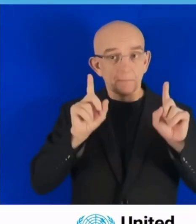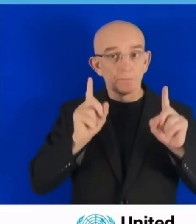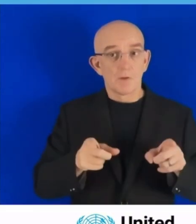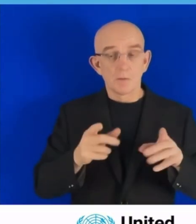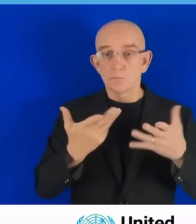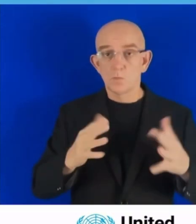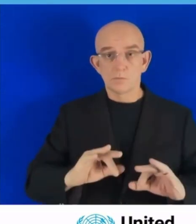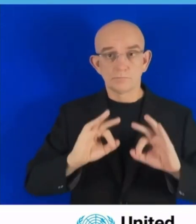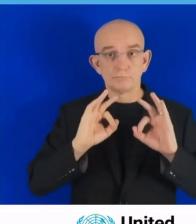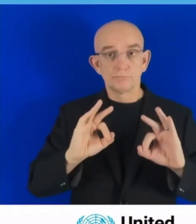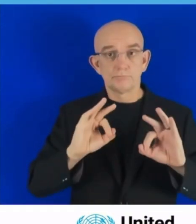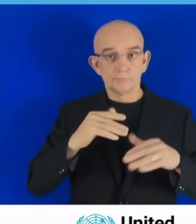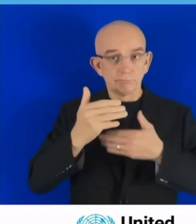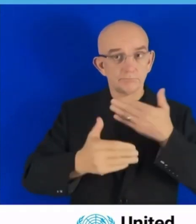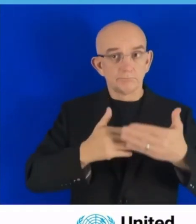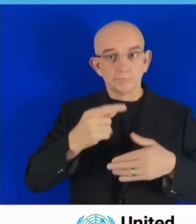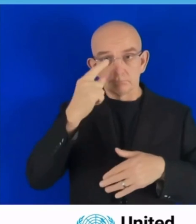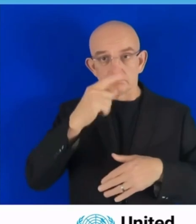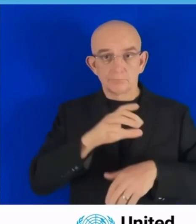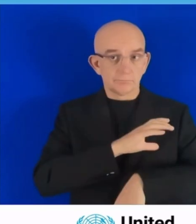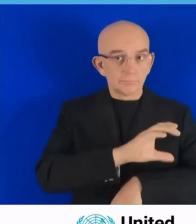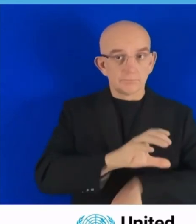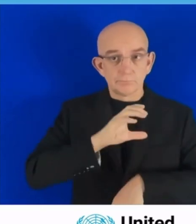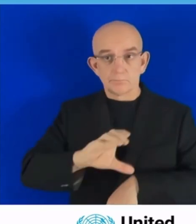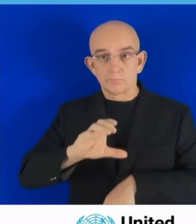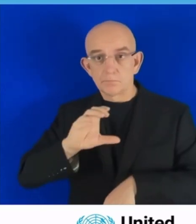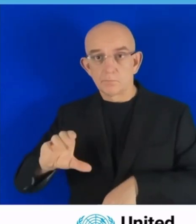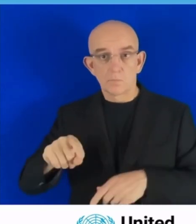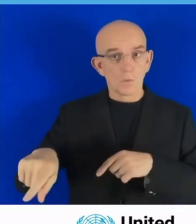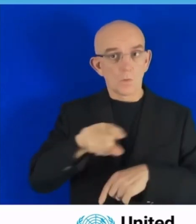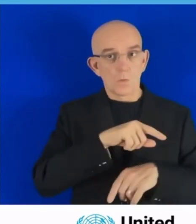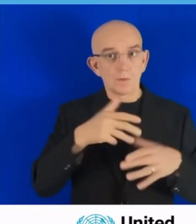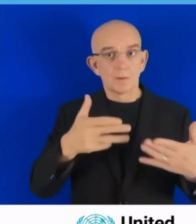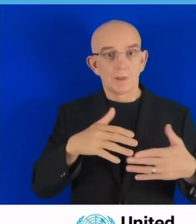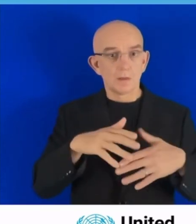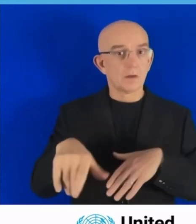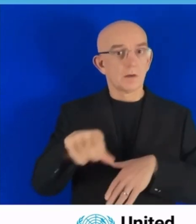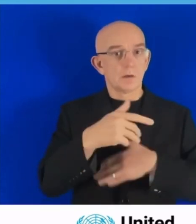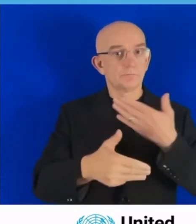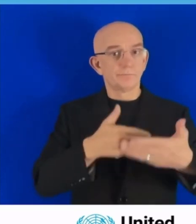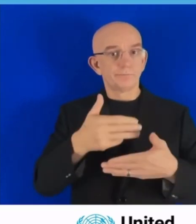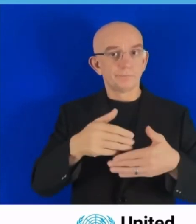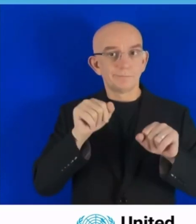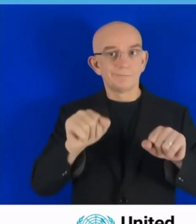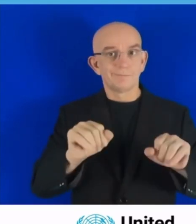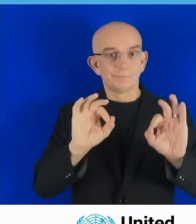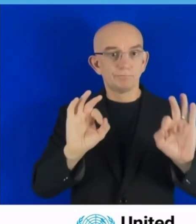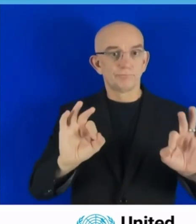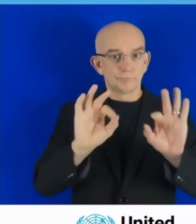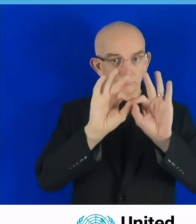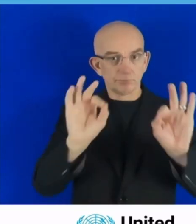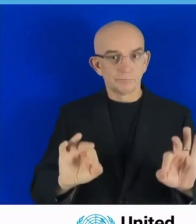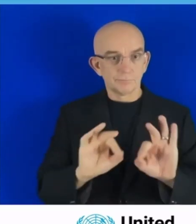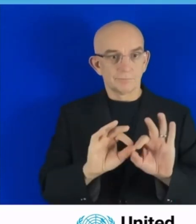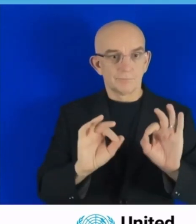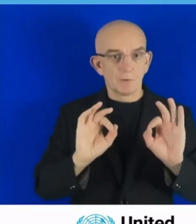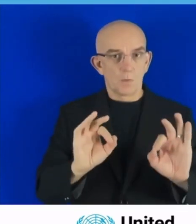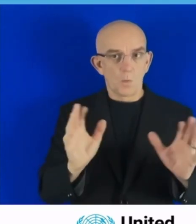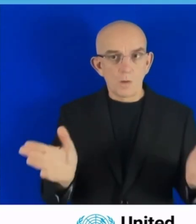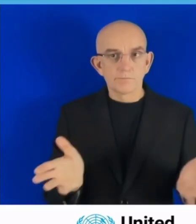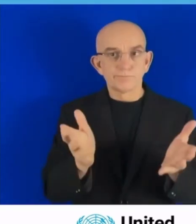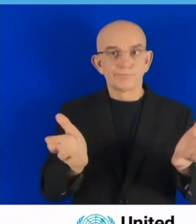alcanzar los niveles de desarrollo sostenible. El sur global requiere respuestas diferenciadas, soluciones